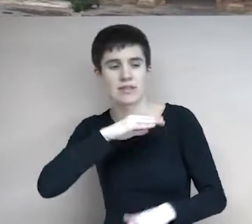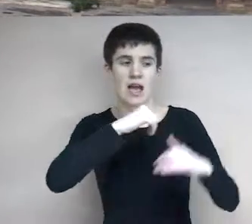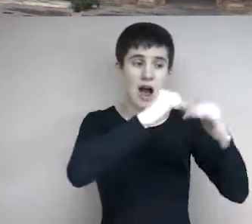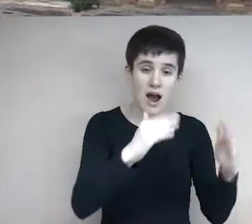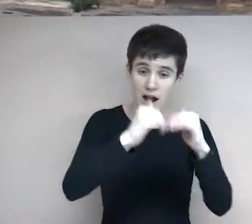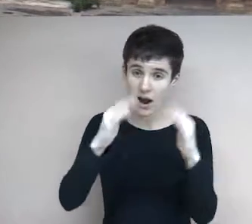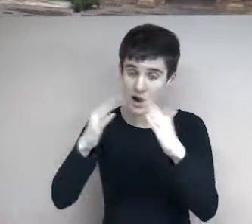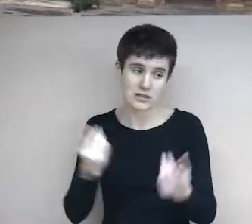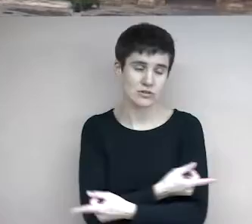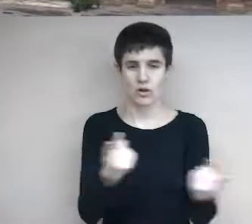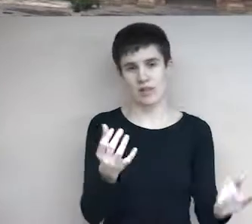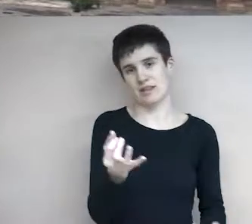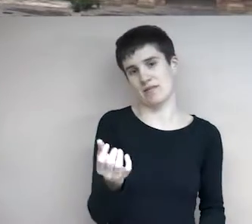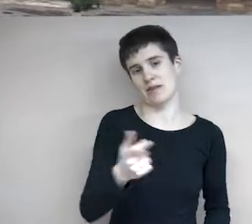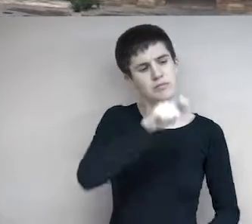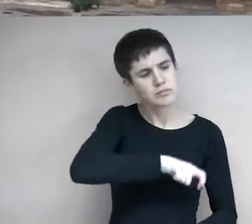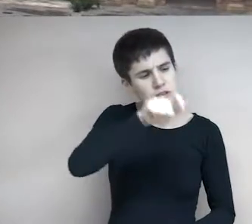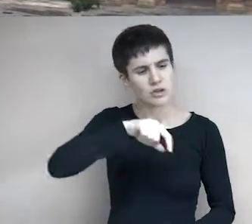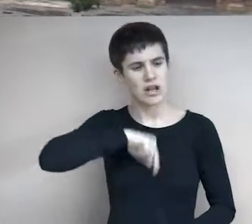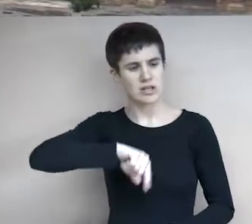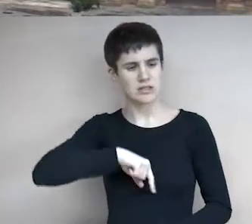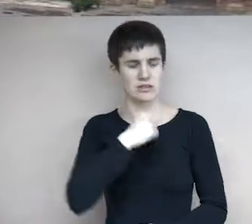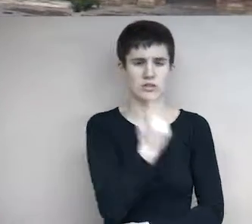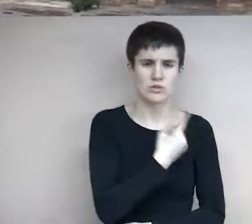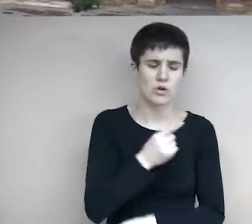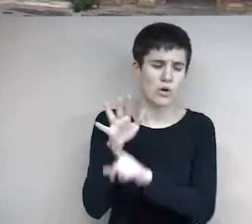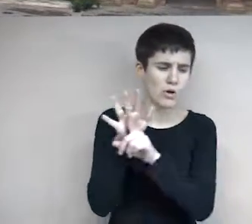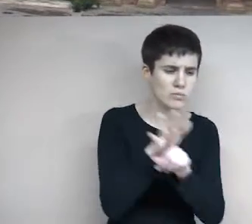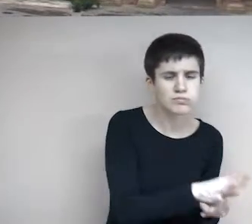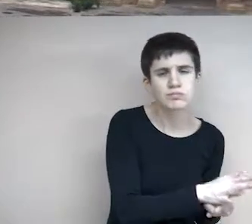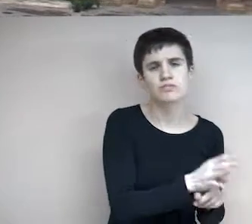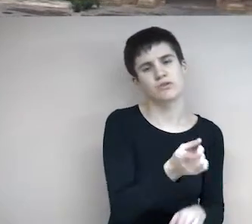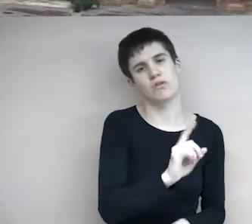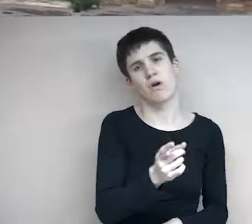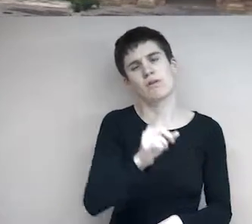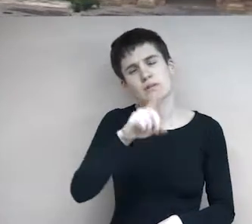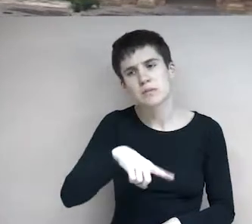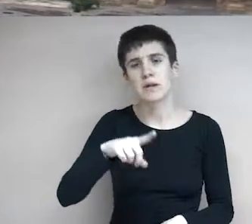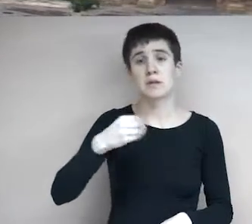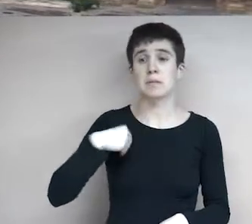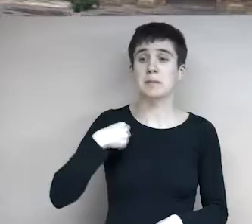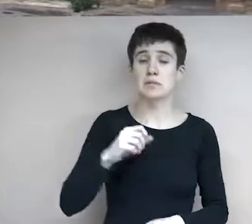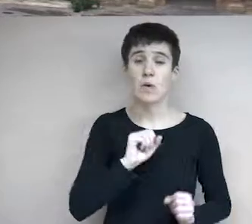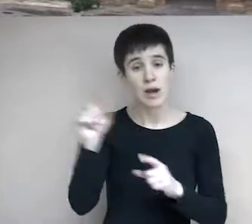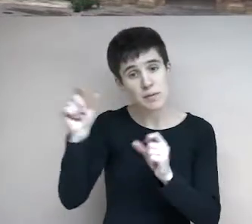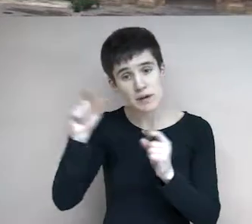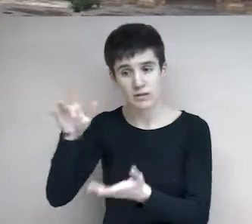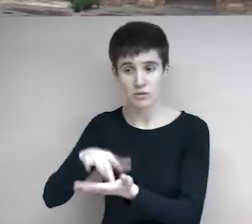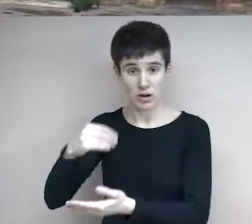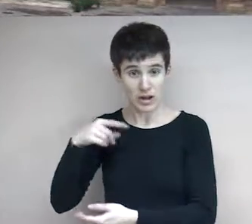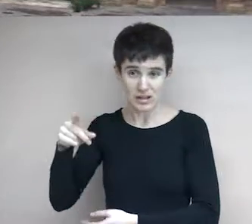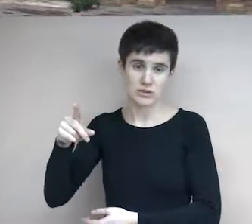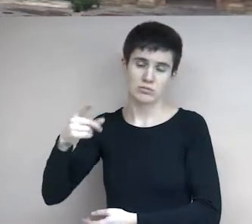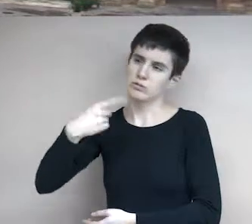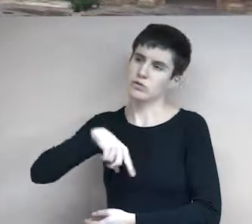y que nadie se sienta triste, solo, excluido o lejos de su tierra, como nuestros emigrantes a quienes